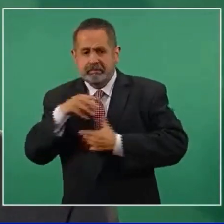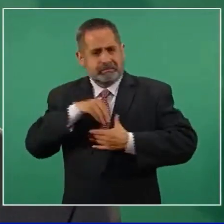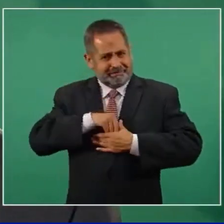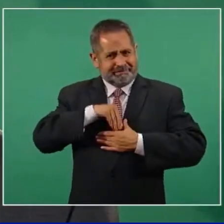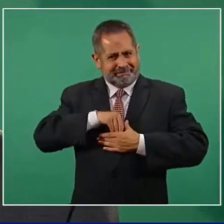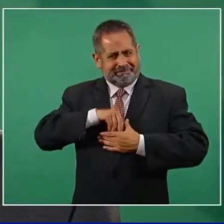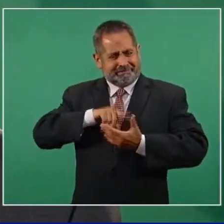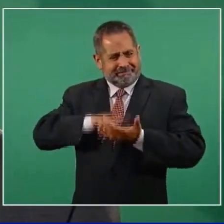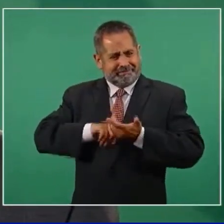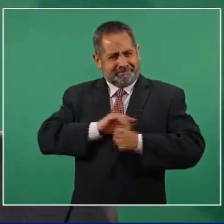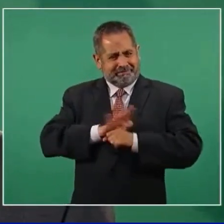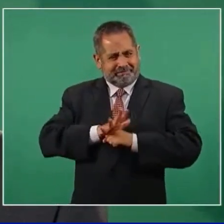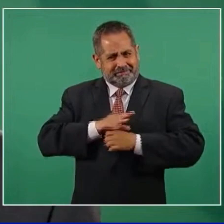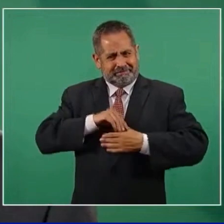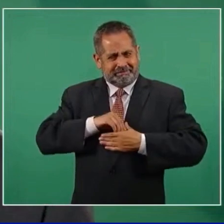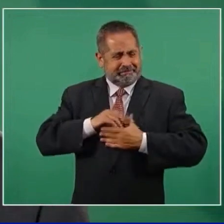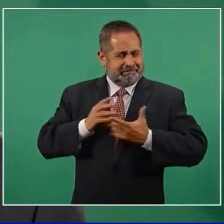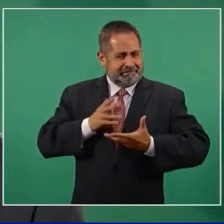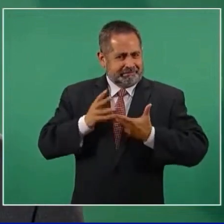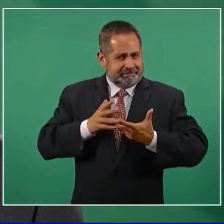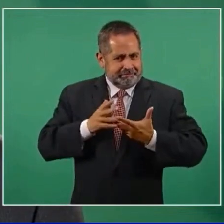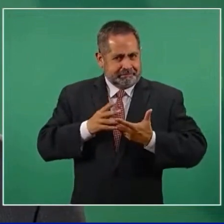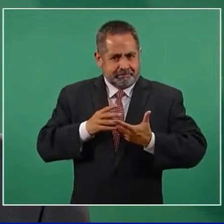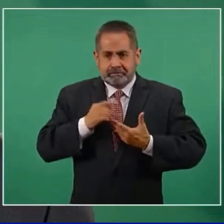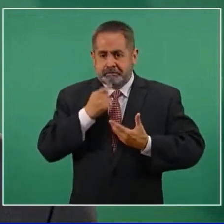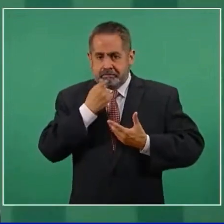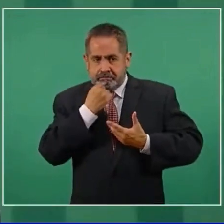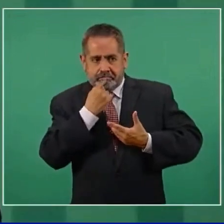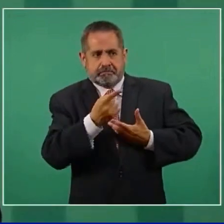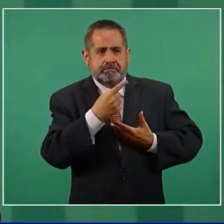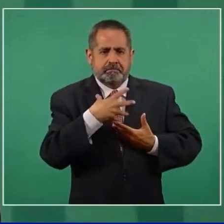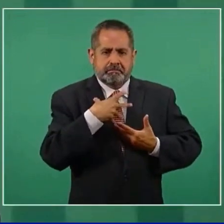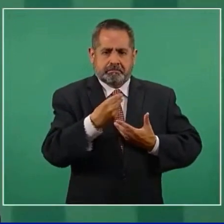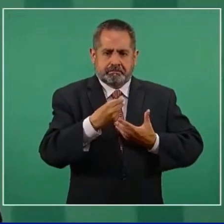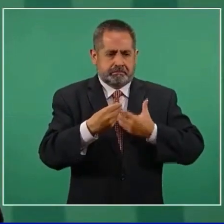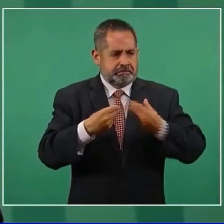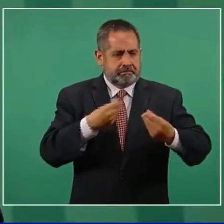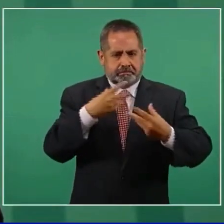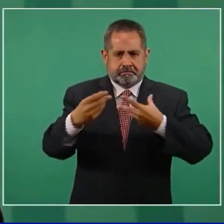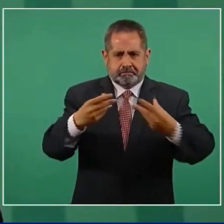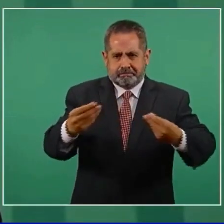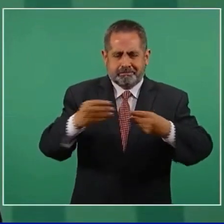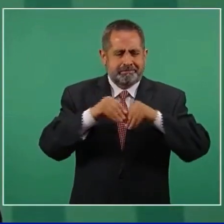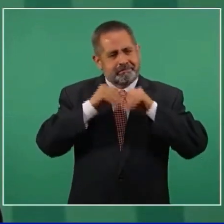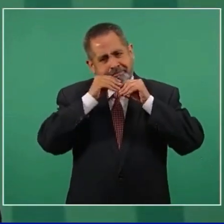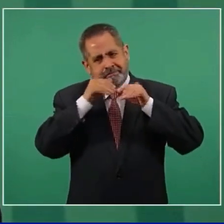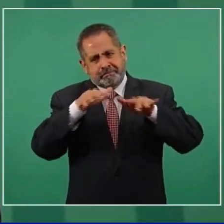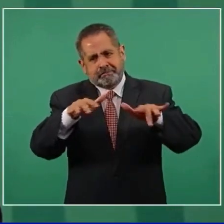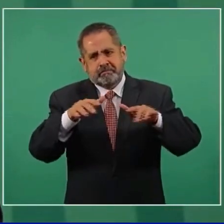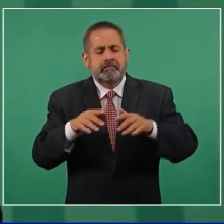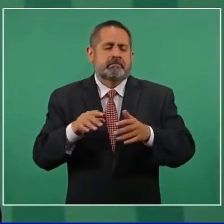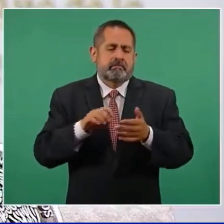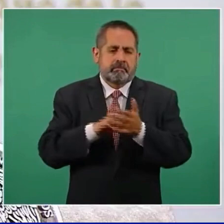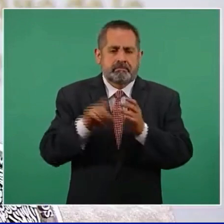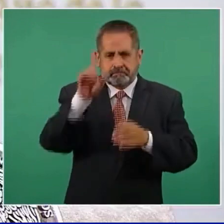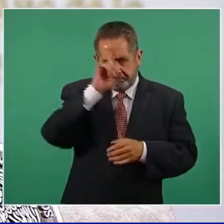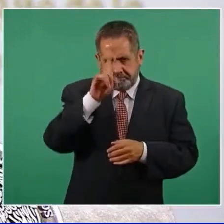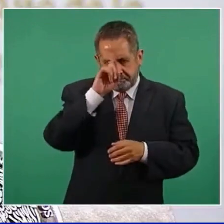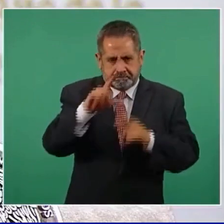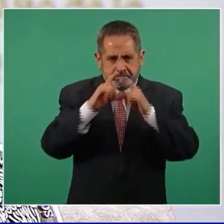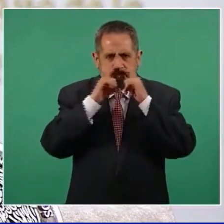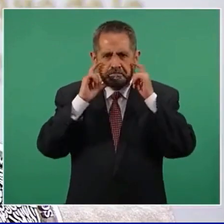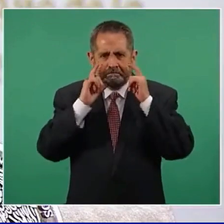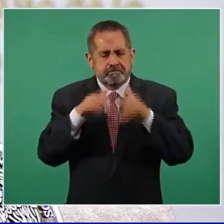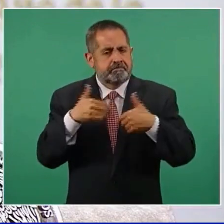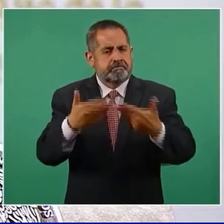garganta, dolor de cabeza, etcétera, y los virus podrían ser transmisores. Entonces, seguimos recomendando el uso del cubrebocas y